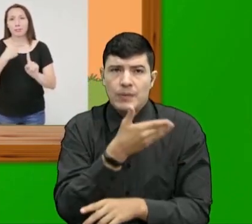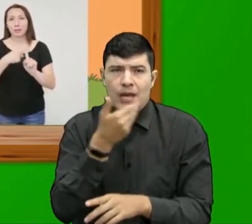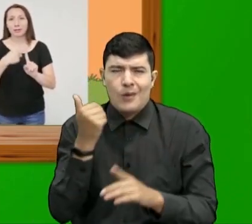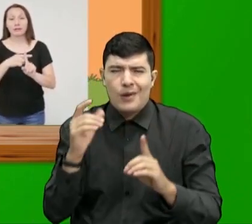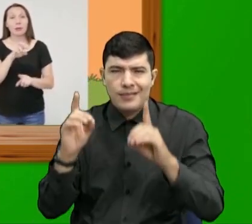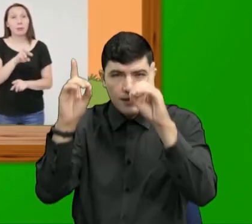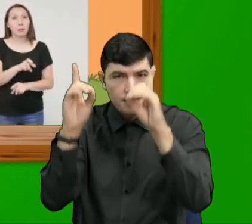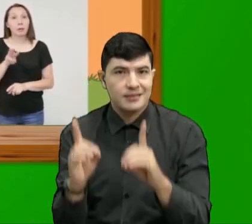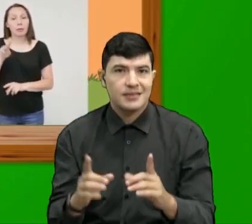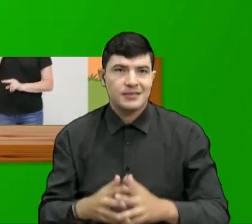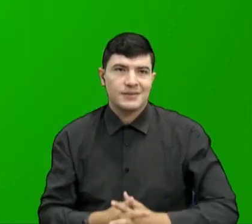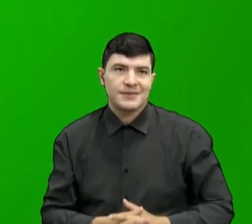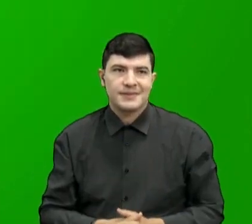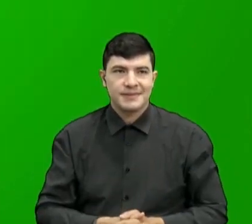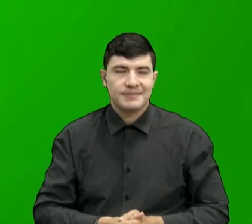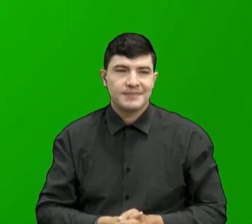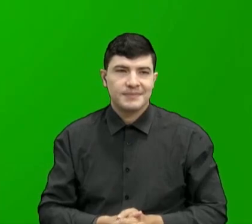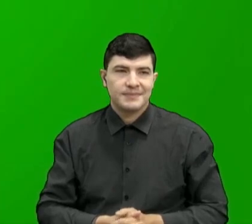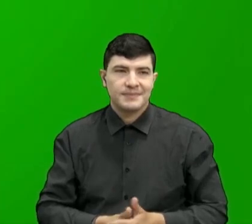decisiones para tu vida.